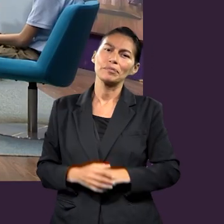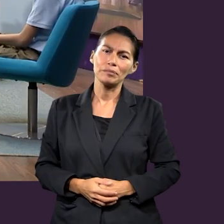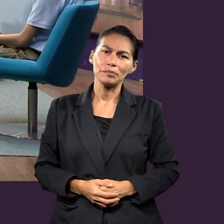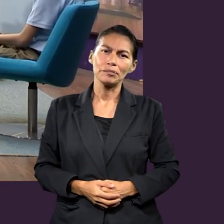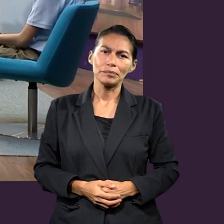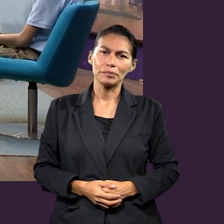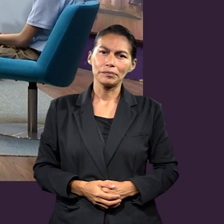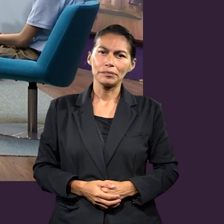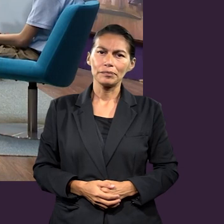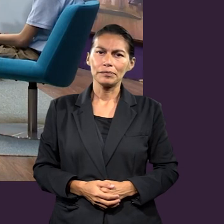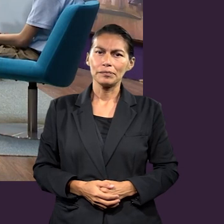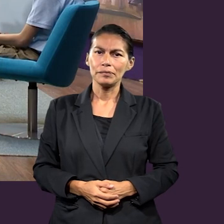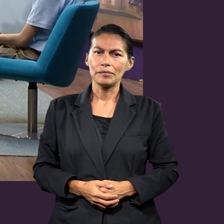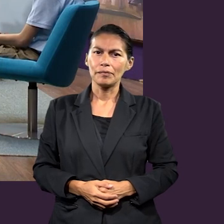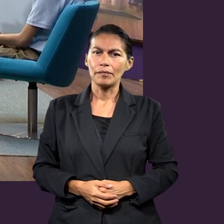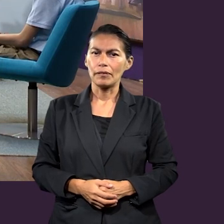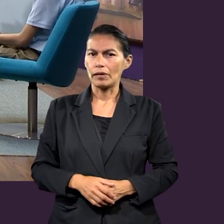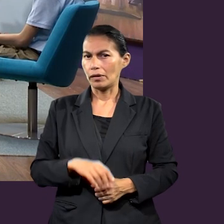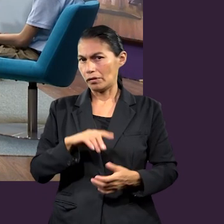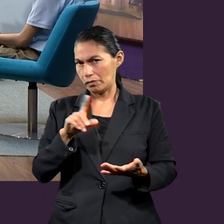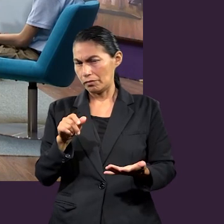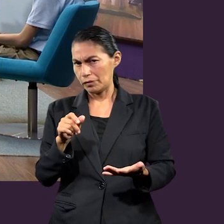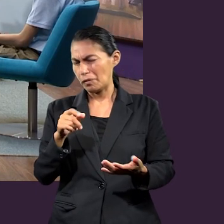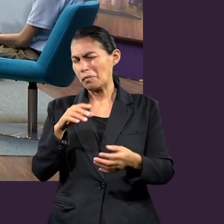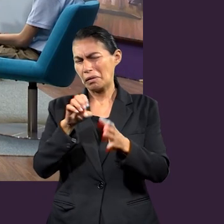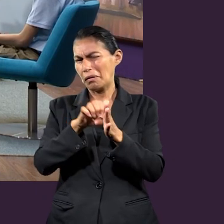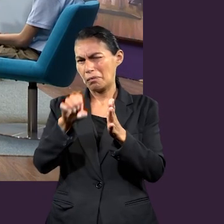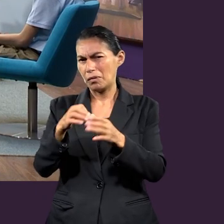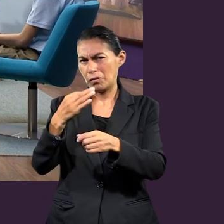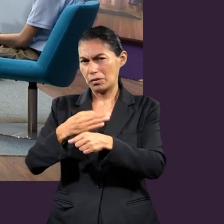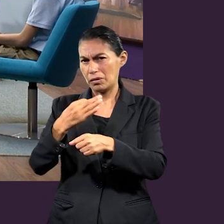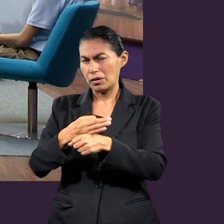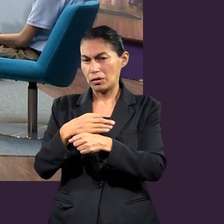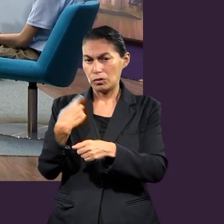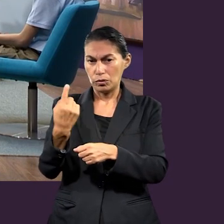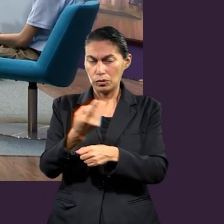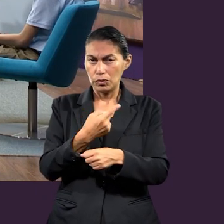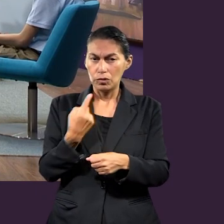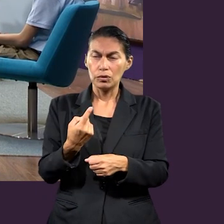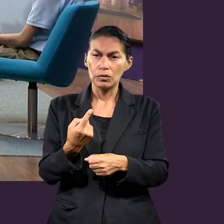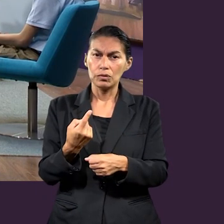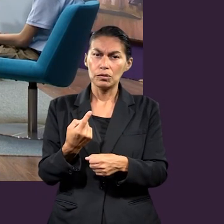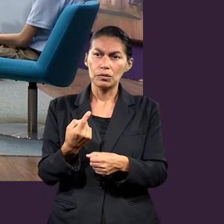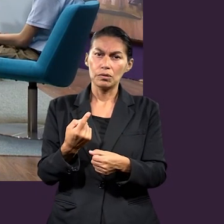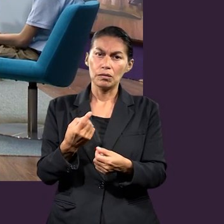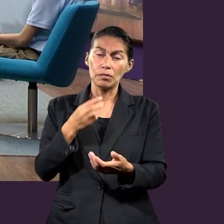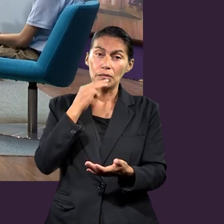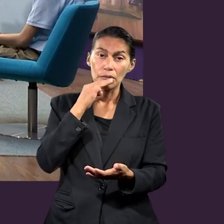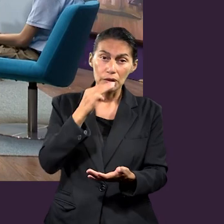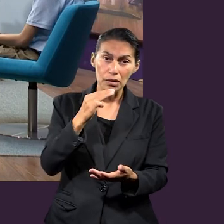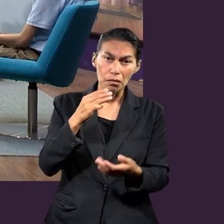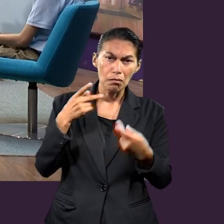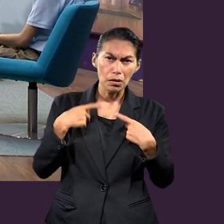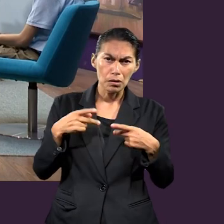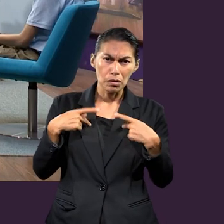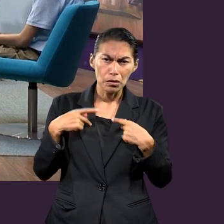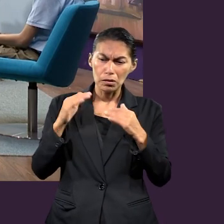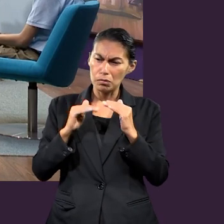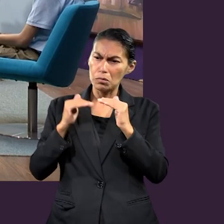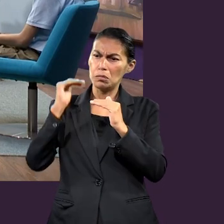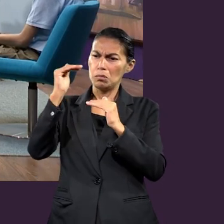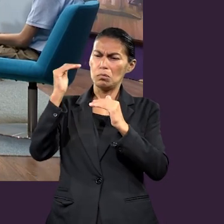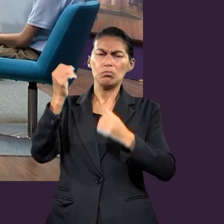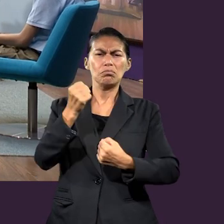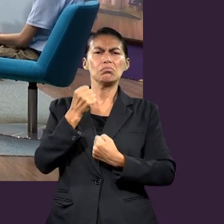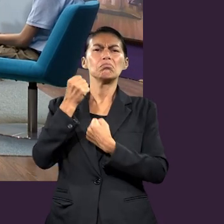Luego, por así decirlo, aplicándolo hoy en día, hay mensajes para las personas que están en